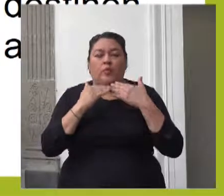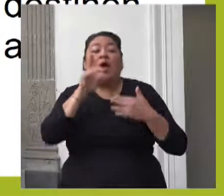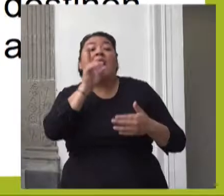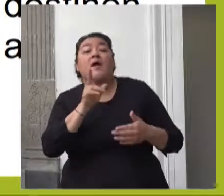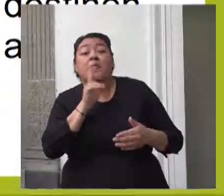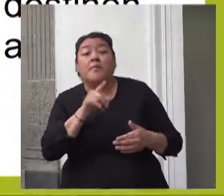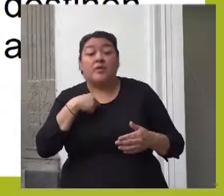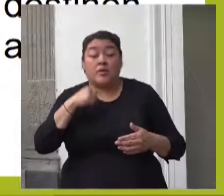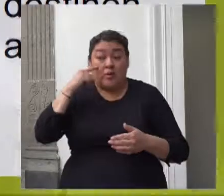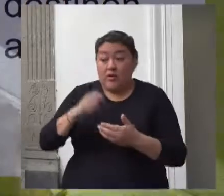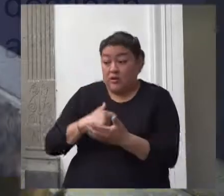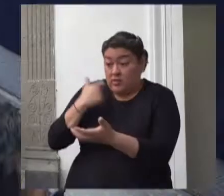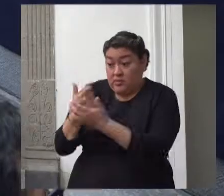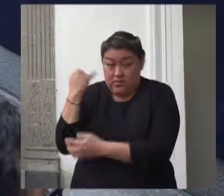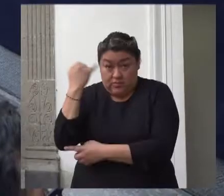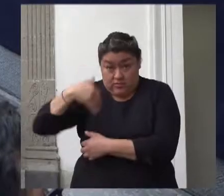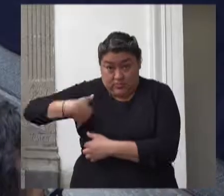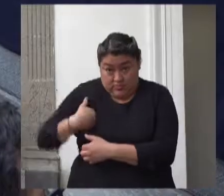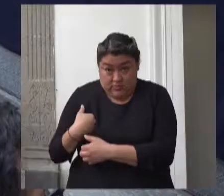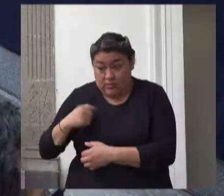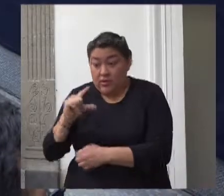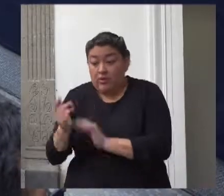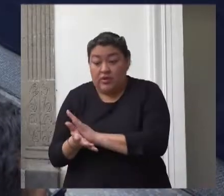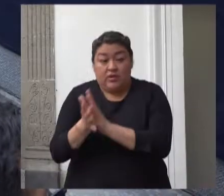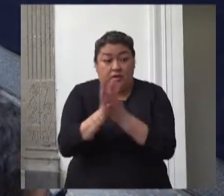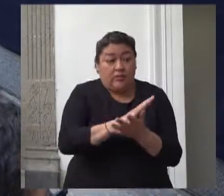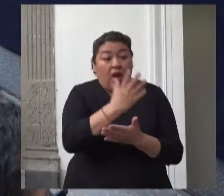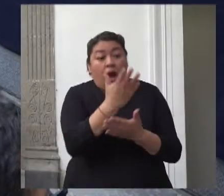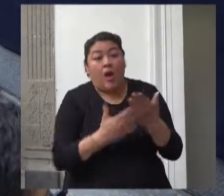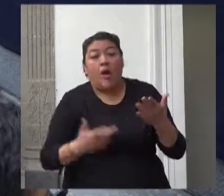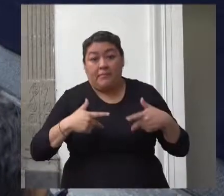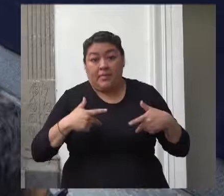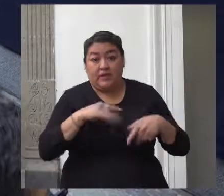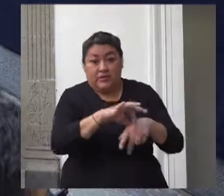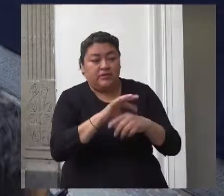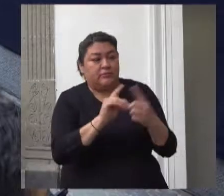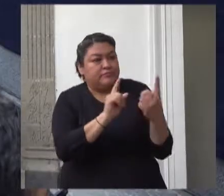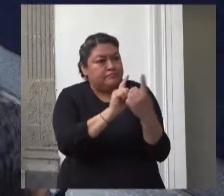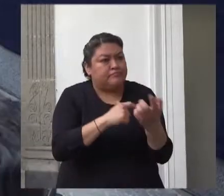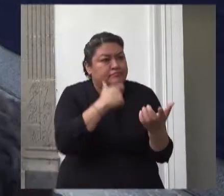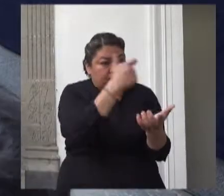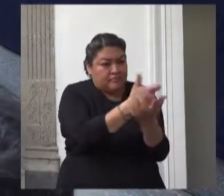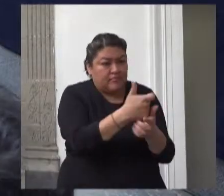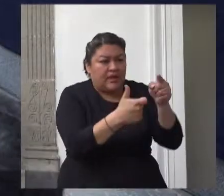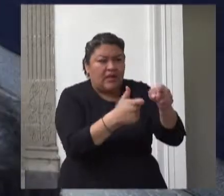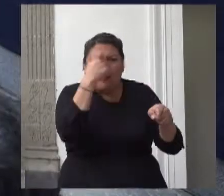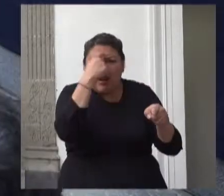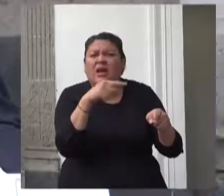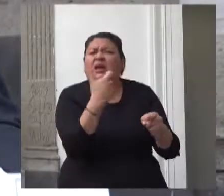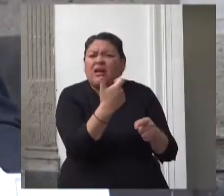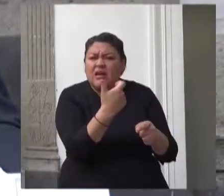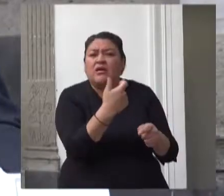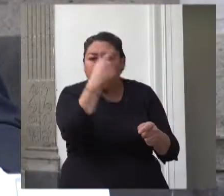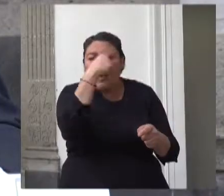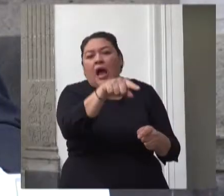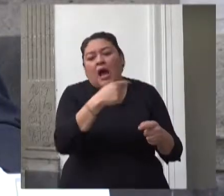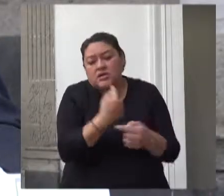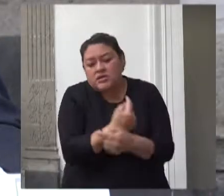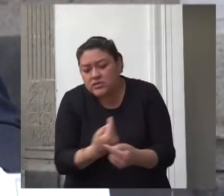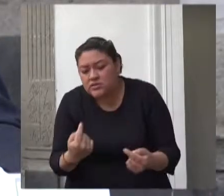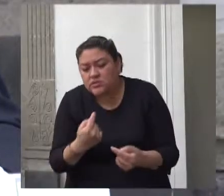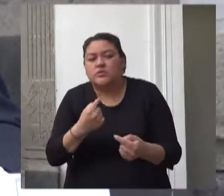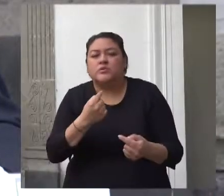y atención integral infantil la secretaría de bienestar no fundó ni